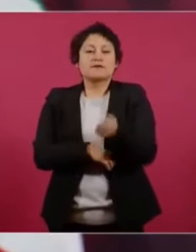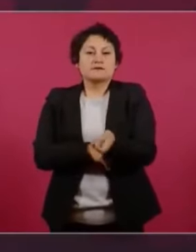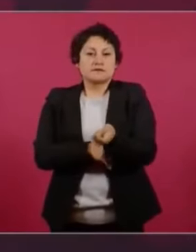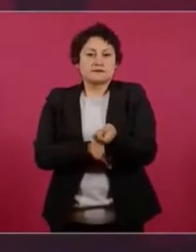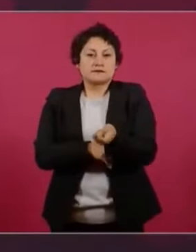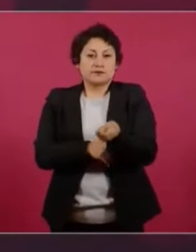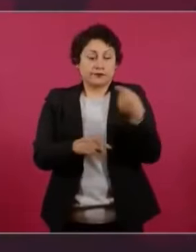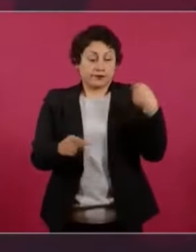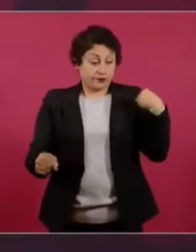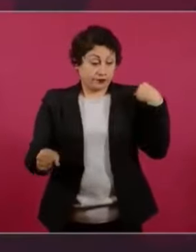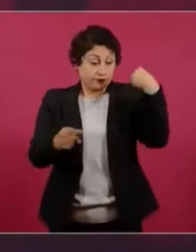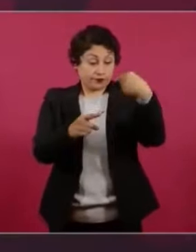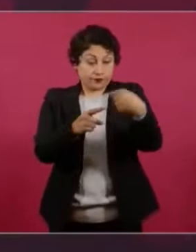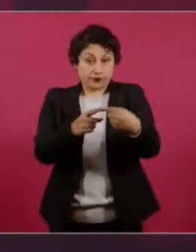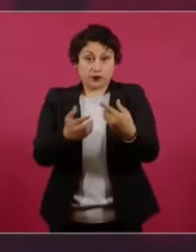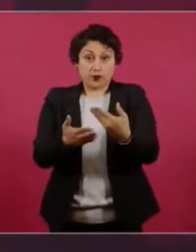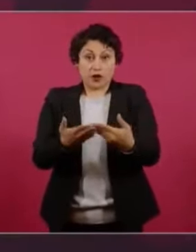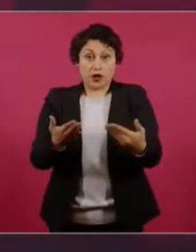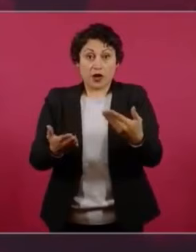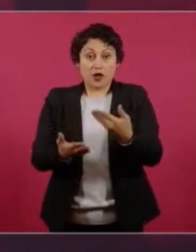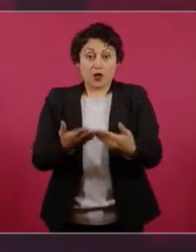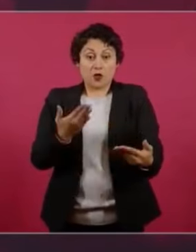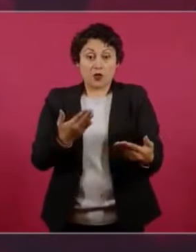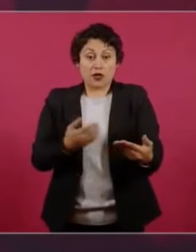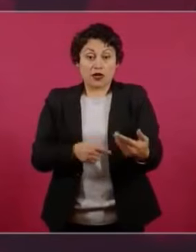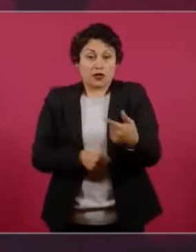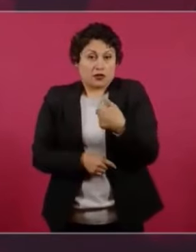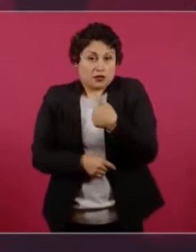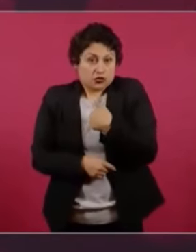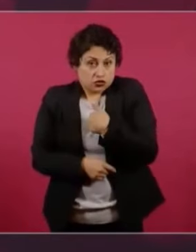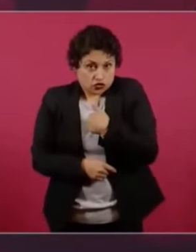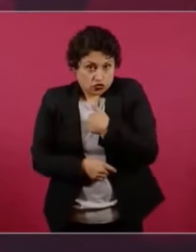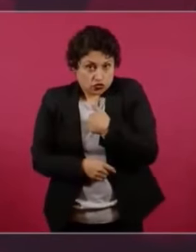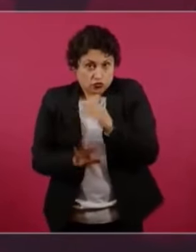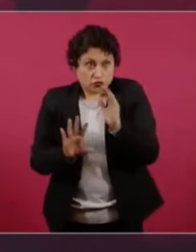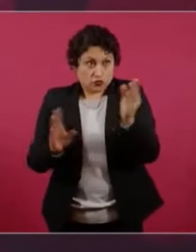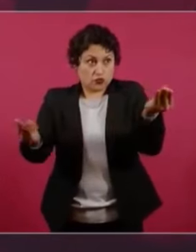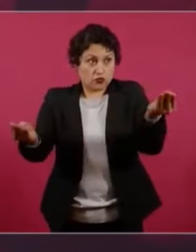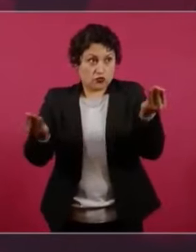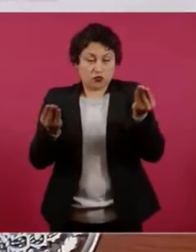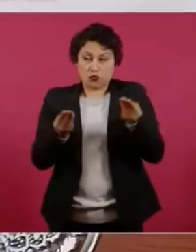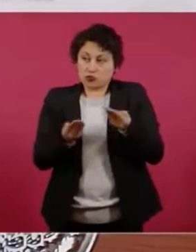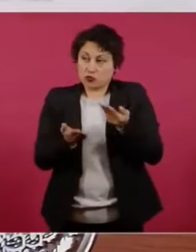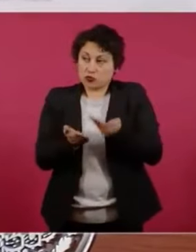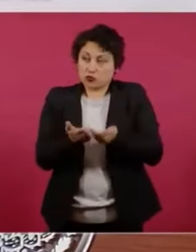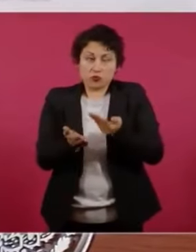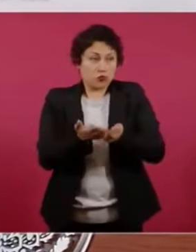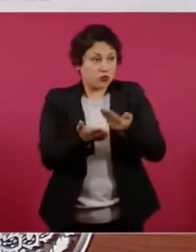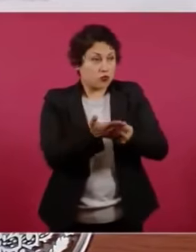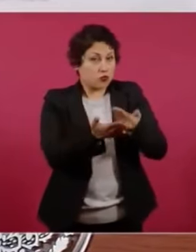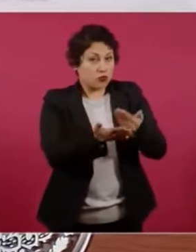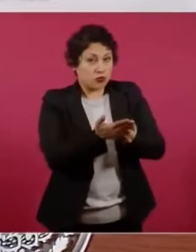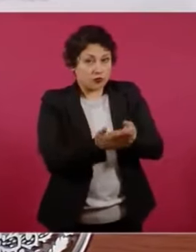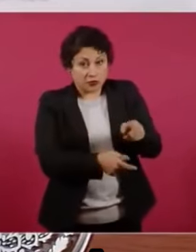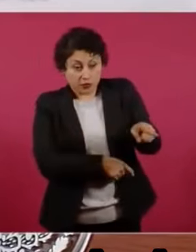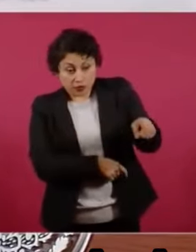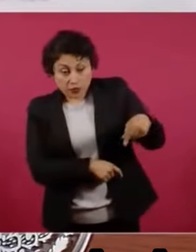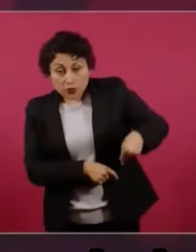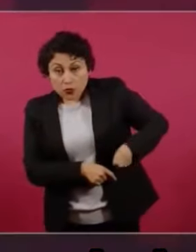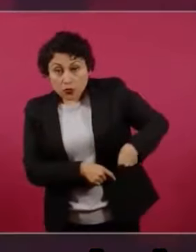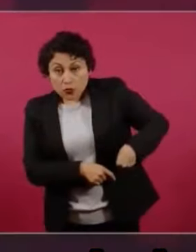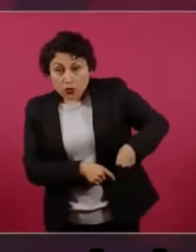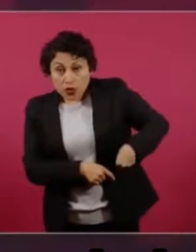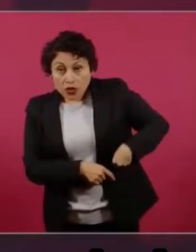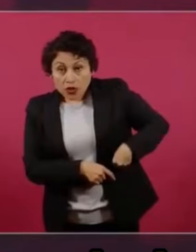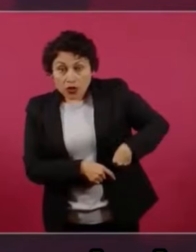no tengo pruebas de que haya intervenido en la